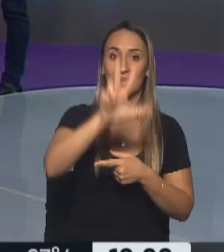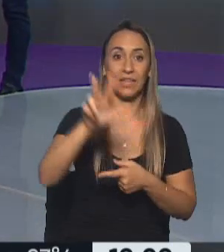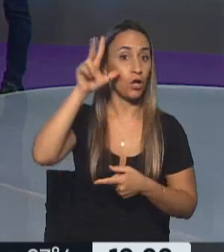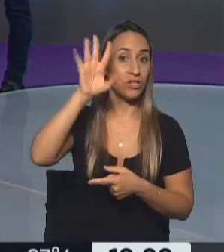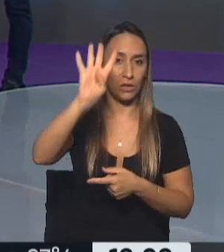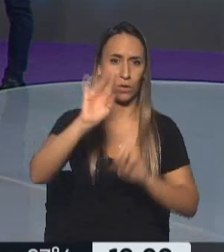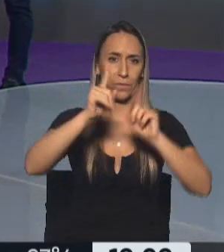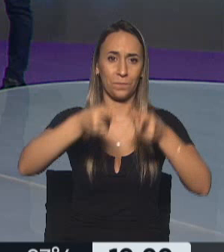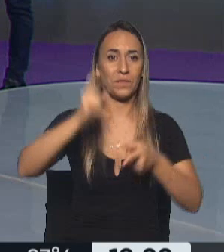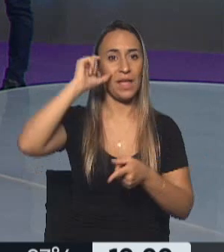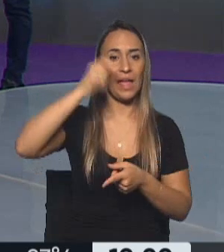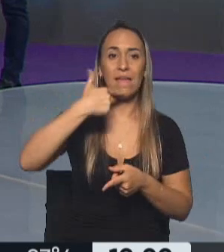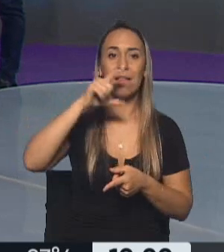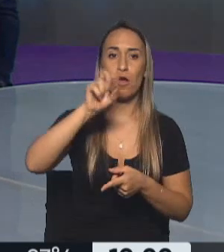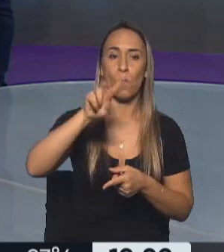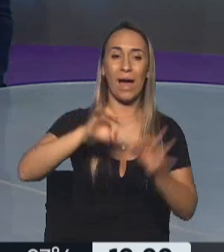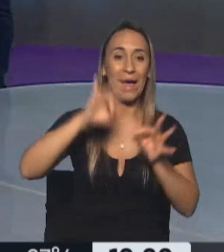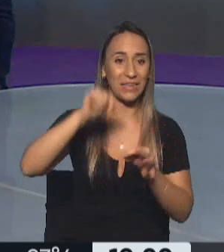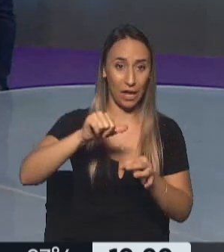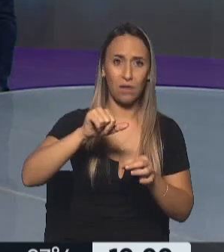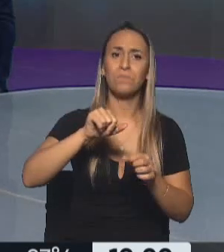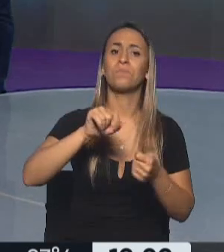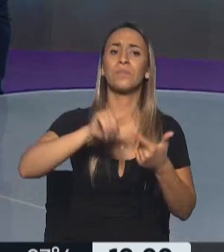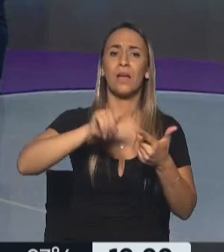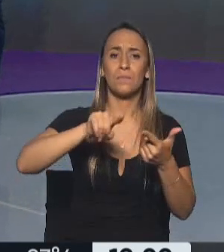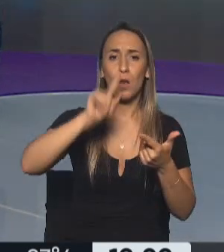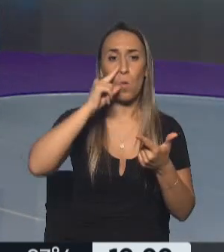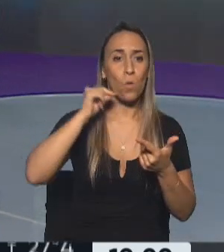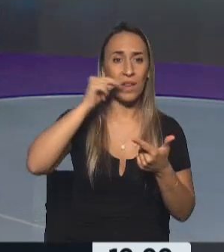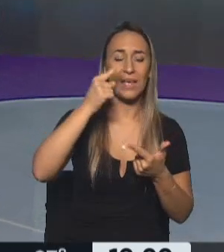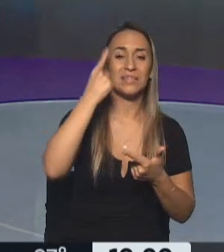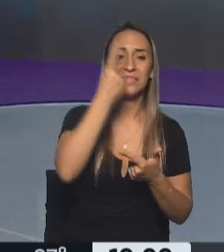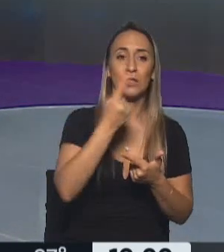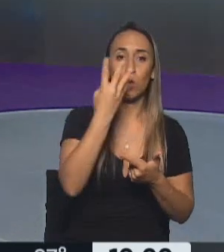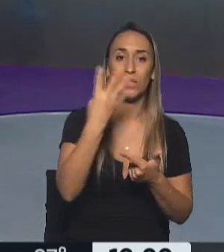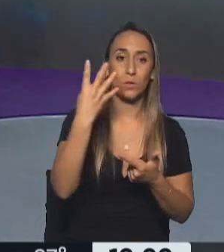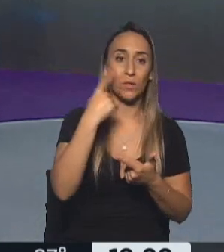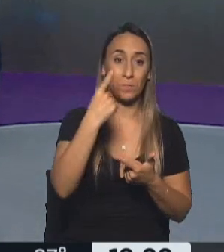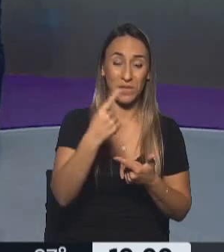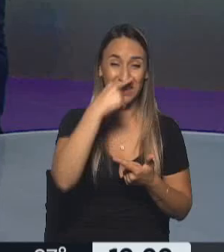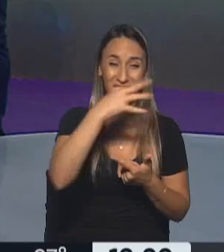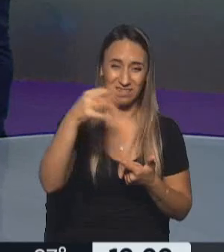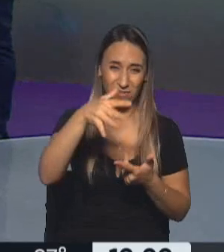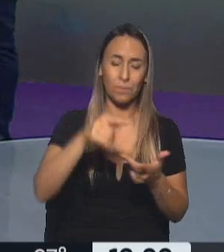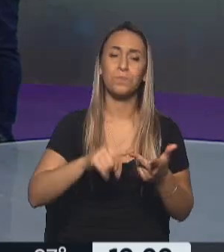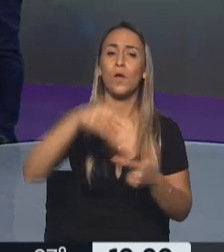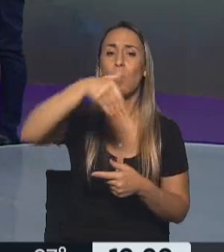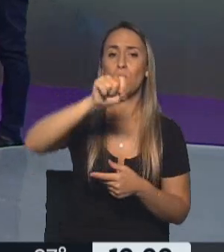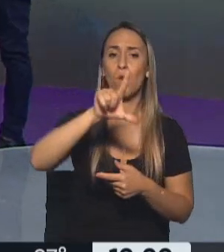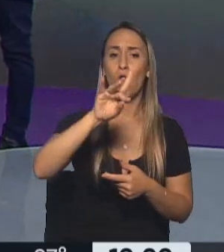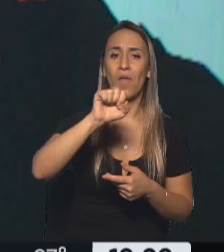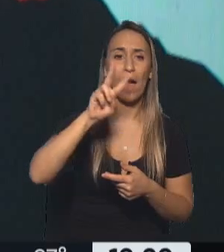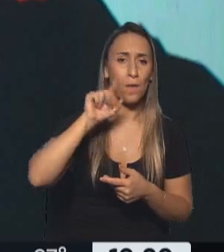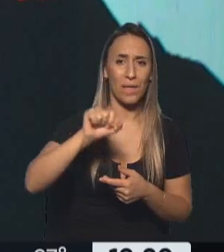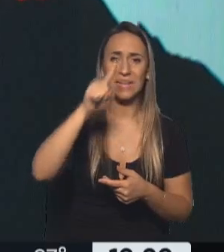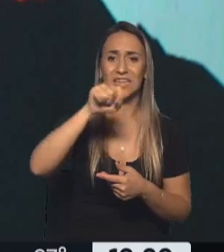Eslovaquia con más de 90.000, Hungría con 144.700, Moldavia con más de 103.000, Rumania con